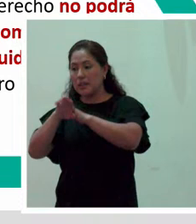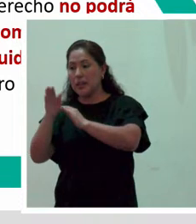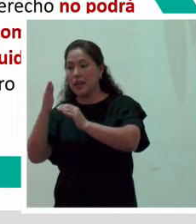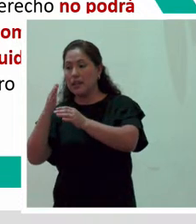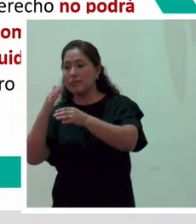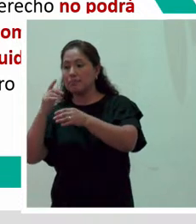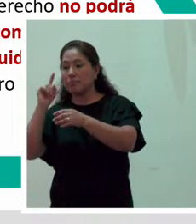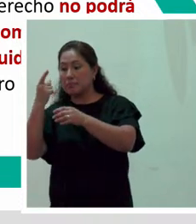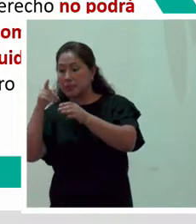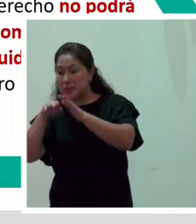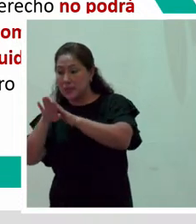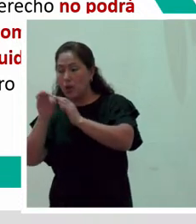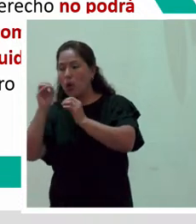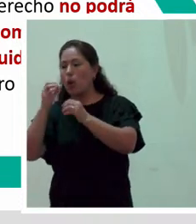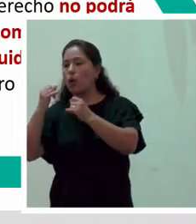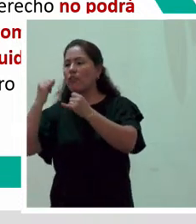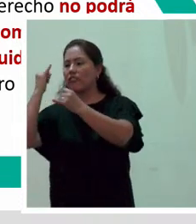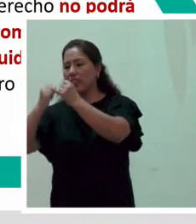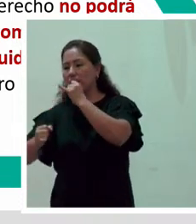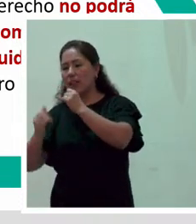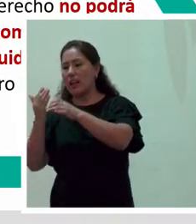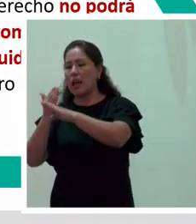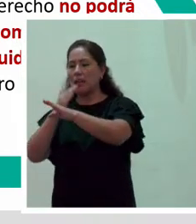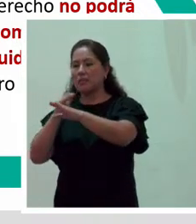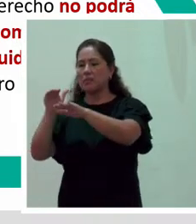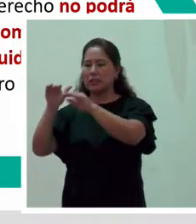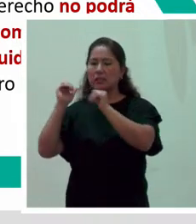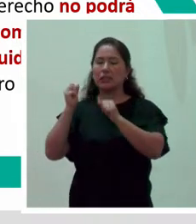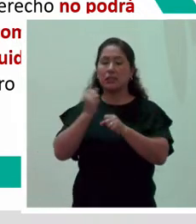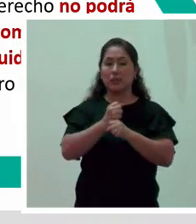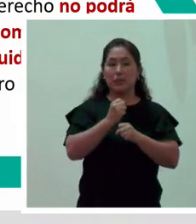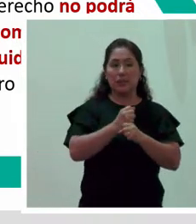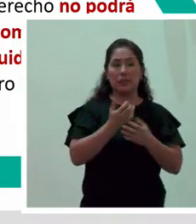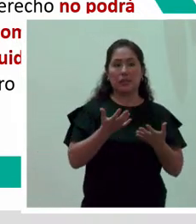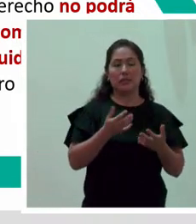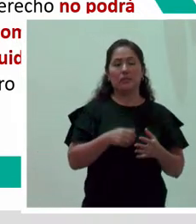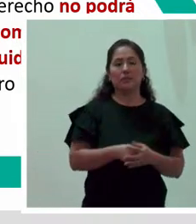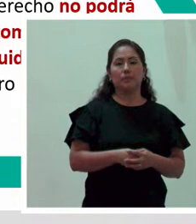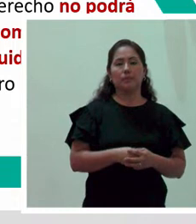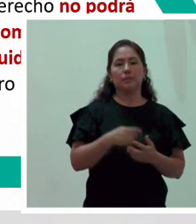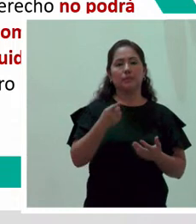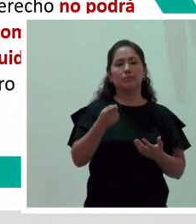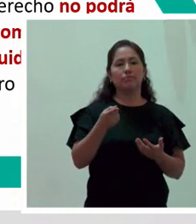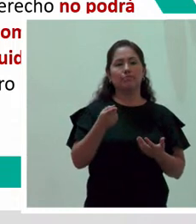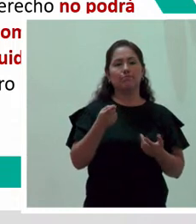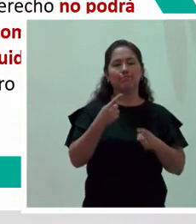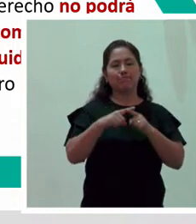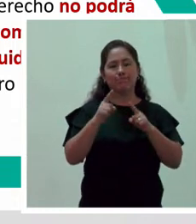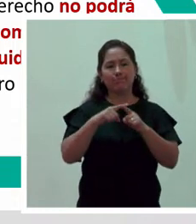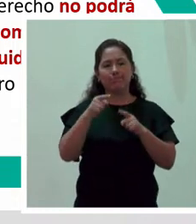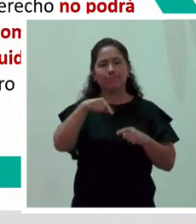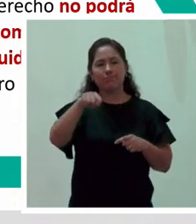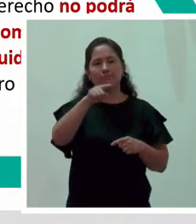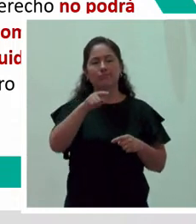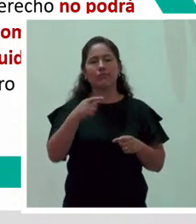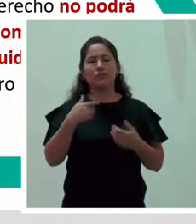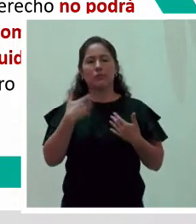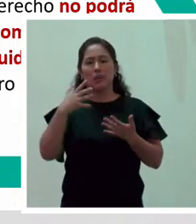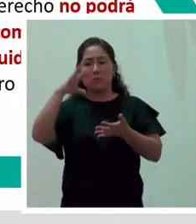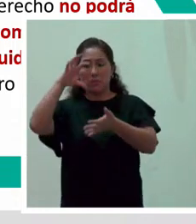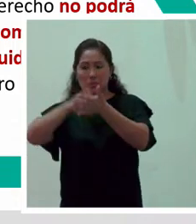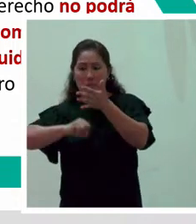La hora diaria de permiso se considera efectivamente elaborada y bajo ninguna circunstancia puede ser materia de descuento.